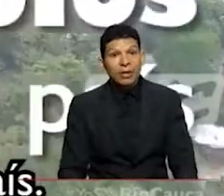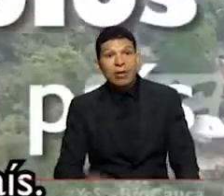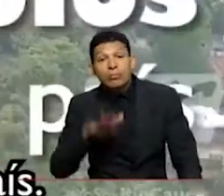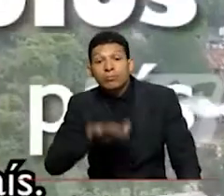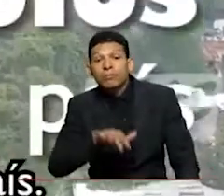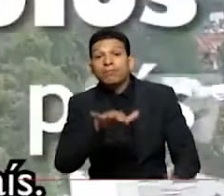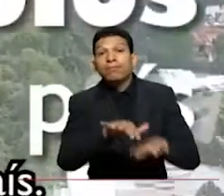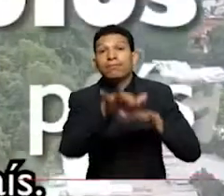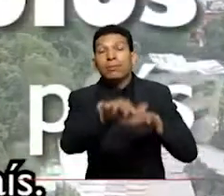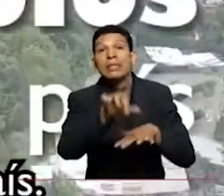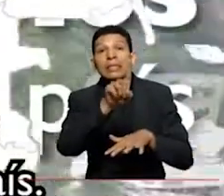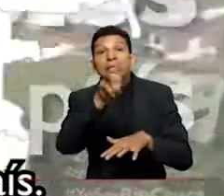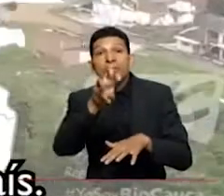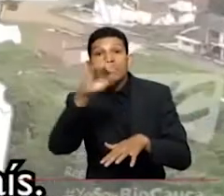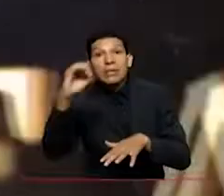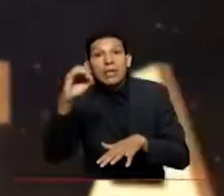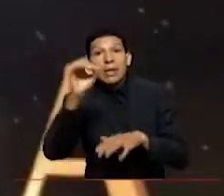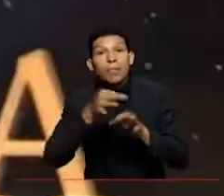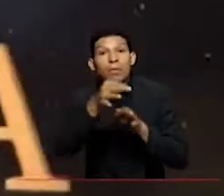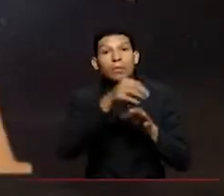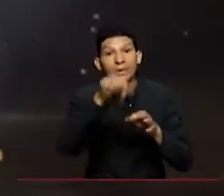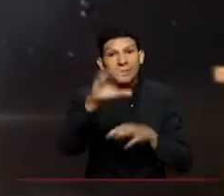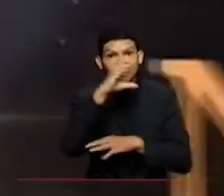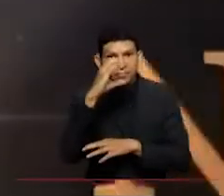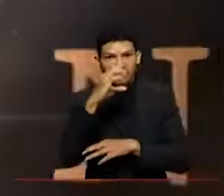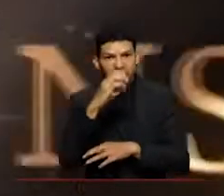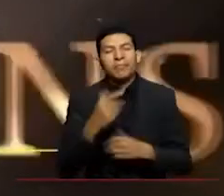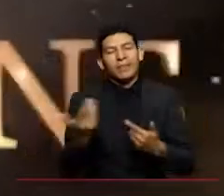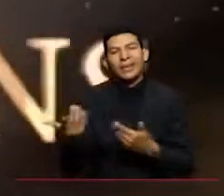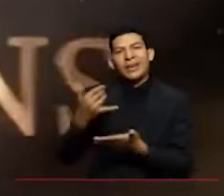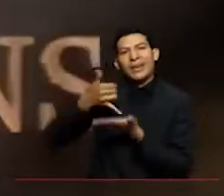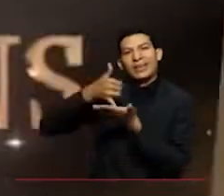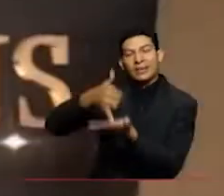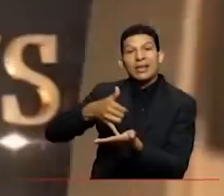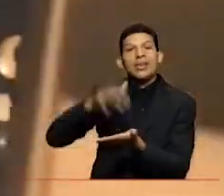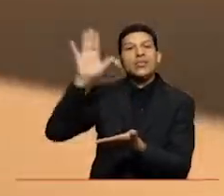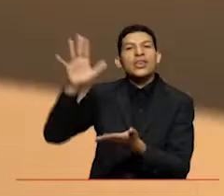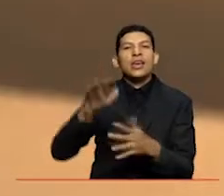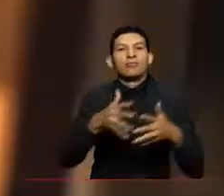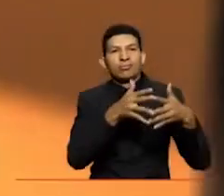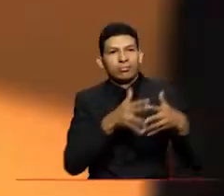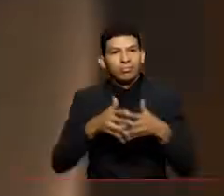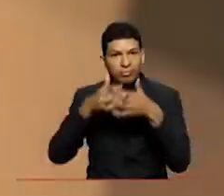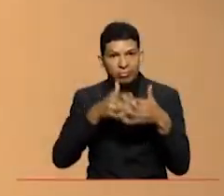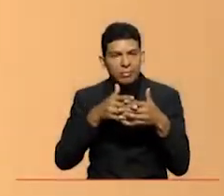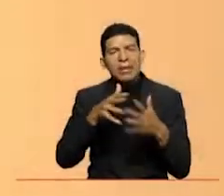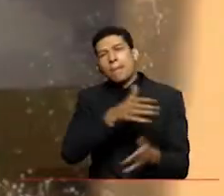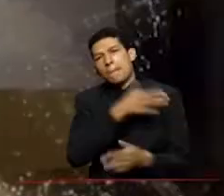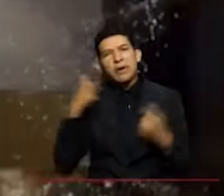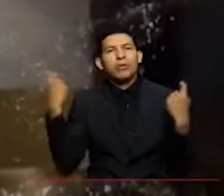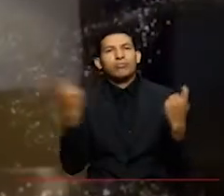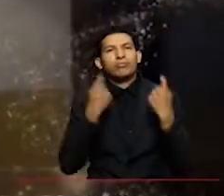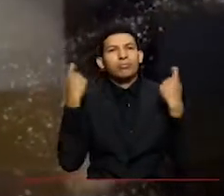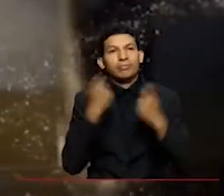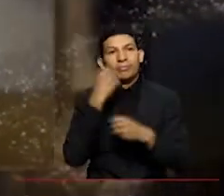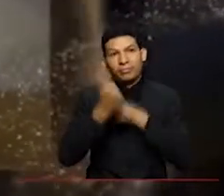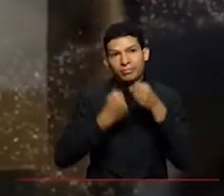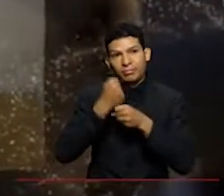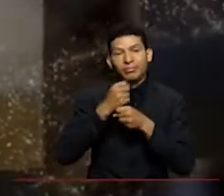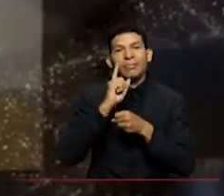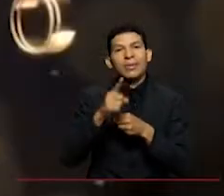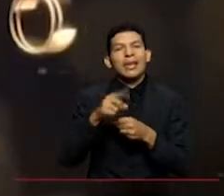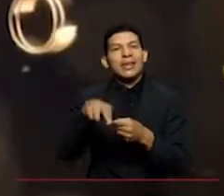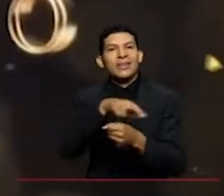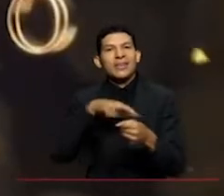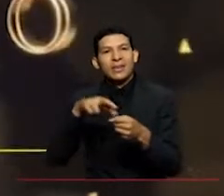municipios en todo el país yo soy río cauca acaba de ganar en washington el premio a mejor campaña audiovisual del año en la categoría regionales